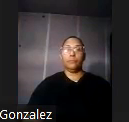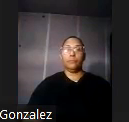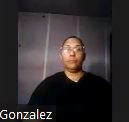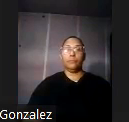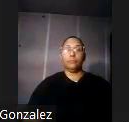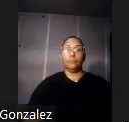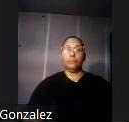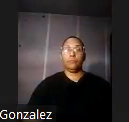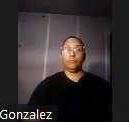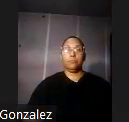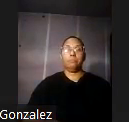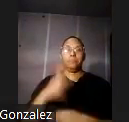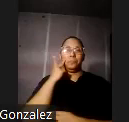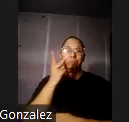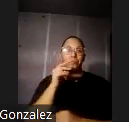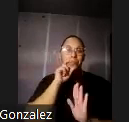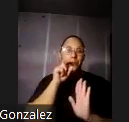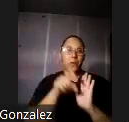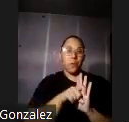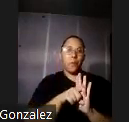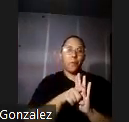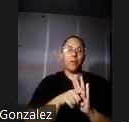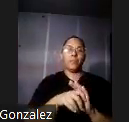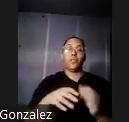vamos a ver una fotografía de la época donde él está soltado ahí